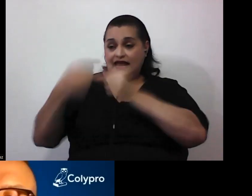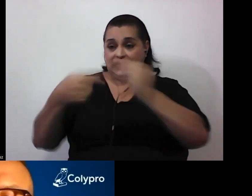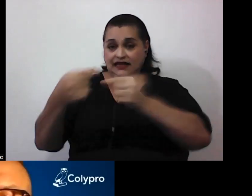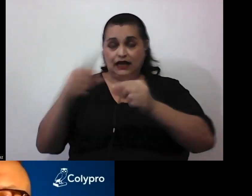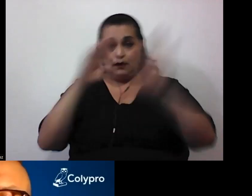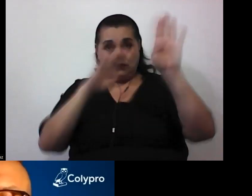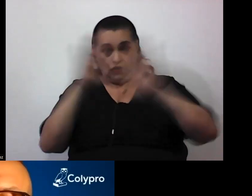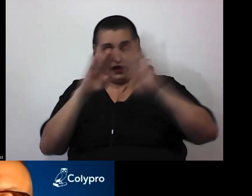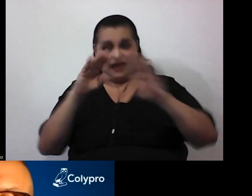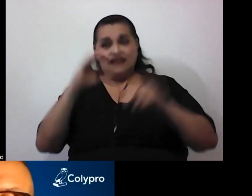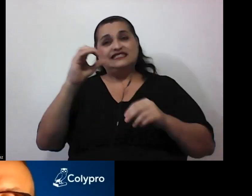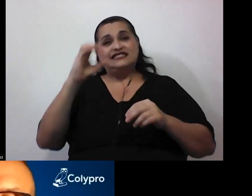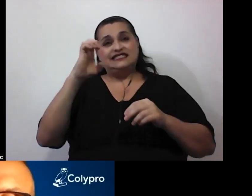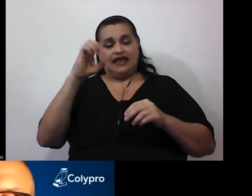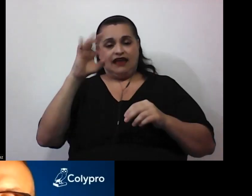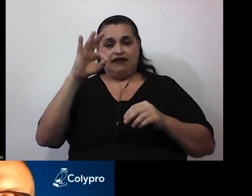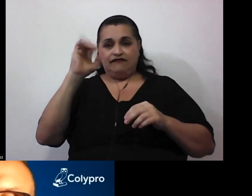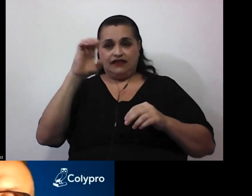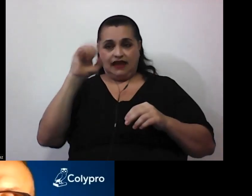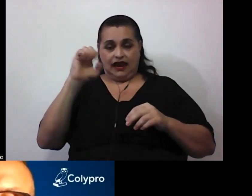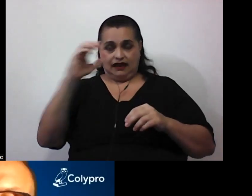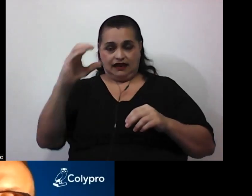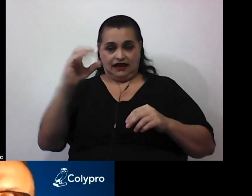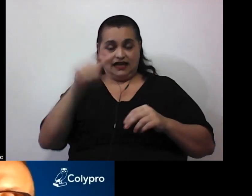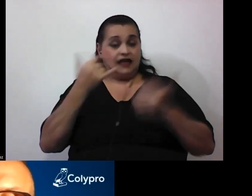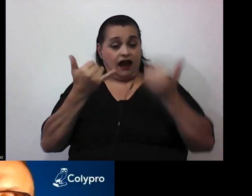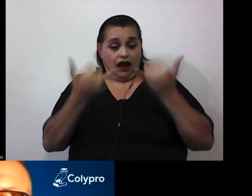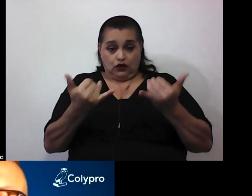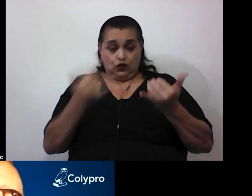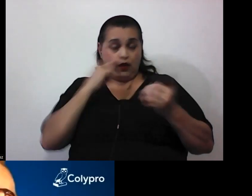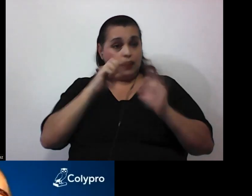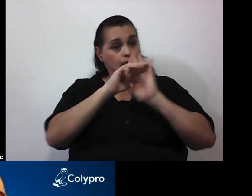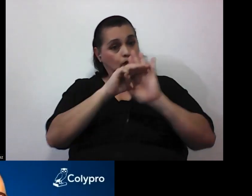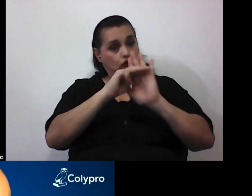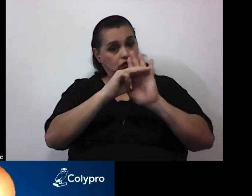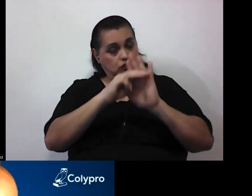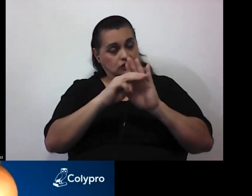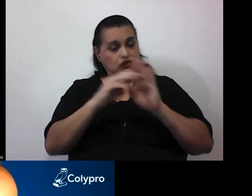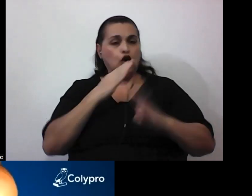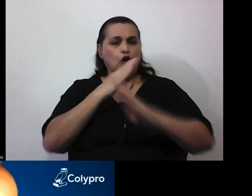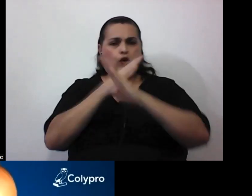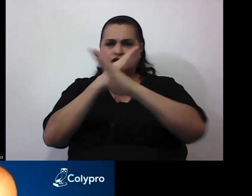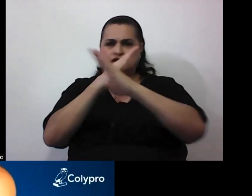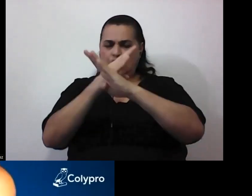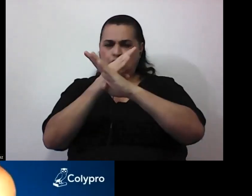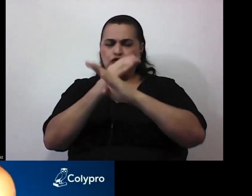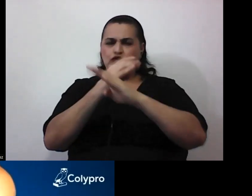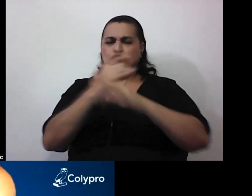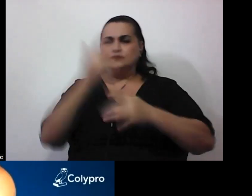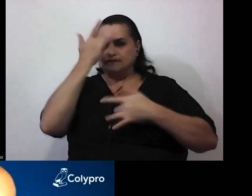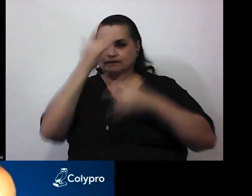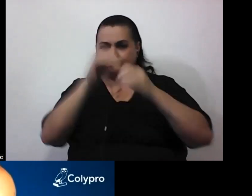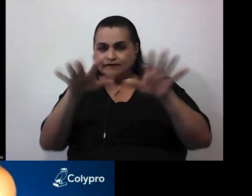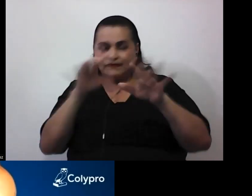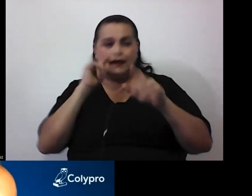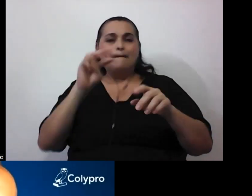Su actual línea de investigación se centra en la modelización, obstáculos epistemológicos, metacognición